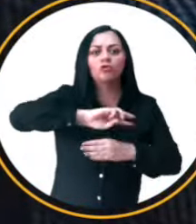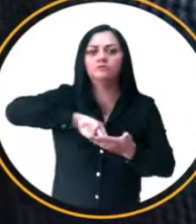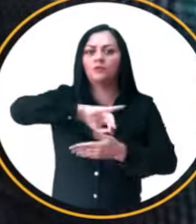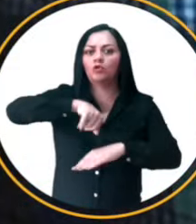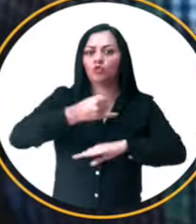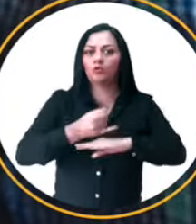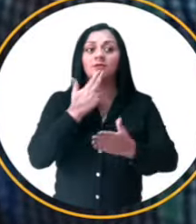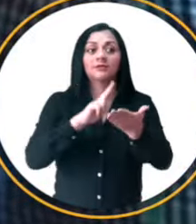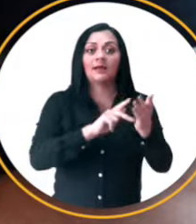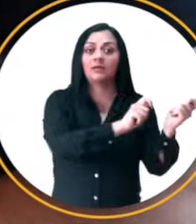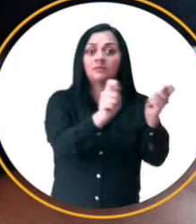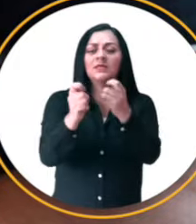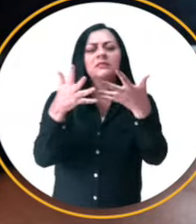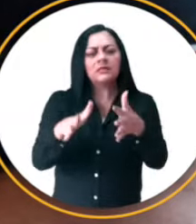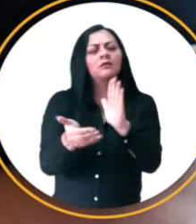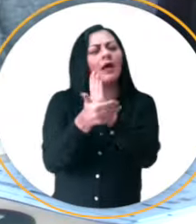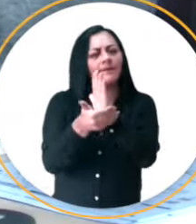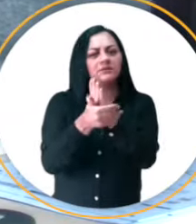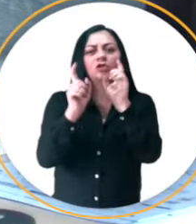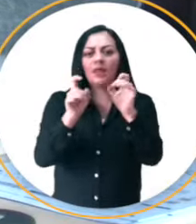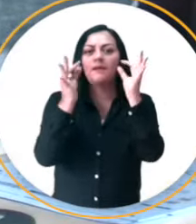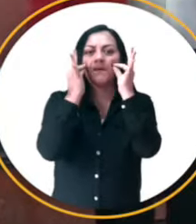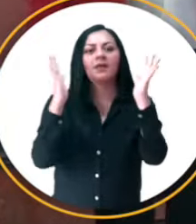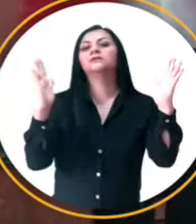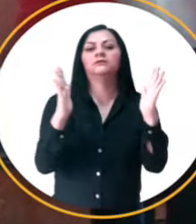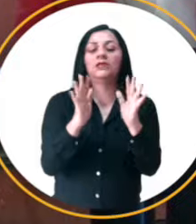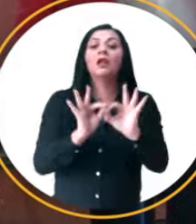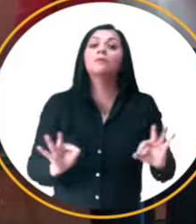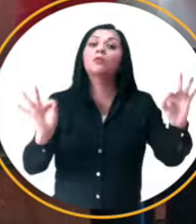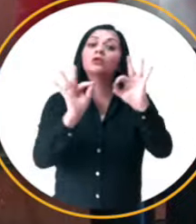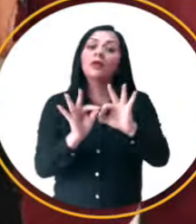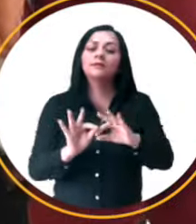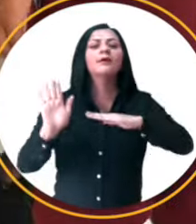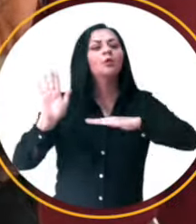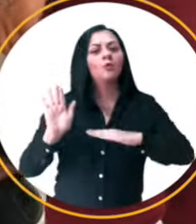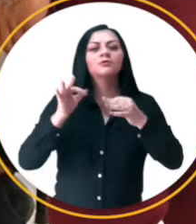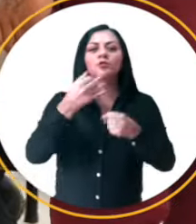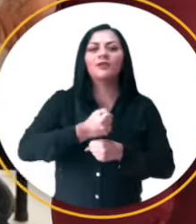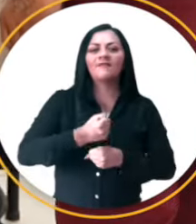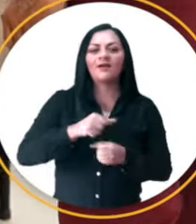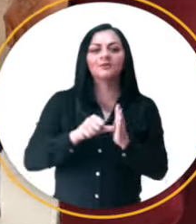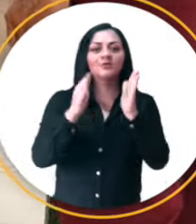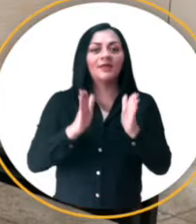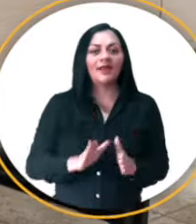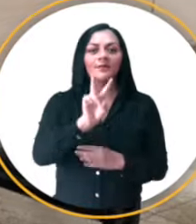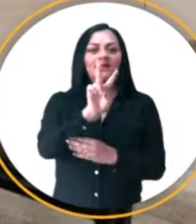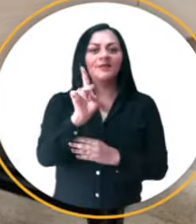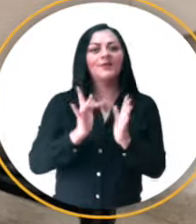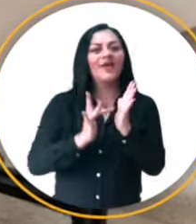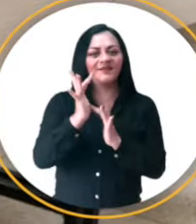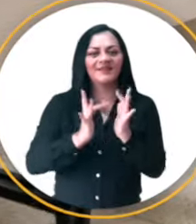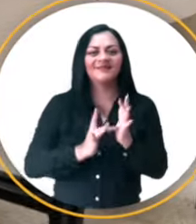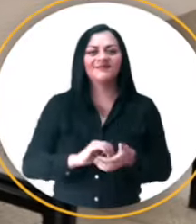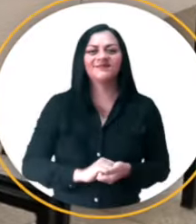seleccionados como miembros de Juntas Receptoras del Voto a que se capaciten de manera presencial para cumplir con su deber cívico y ciudadano el